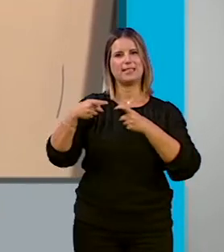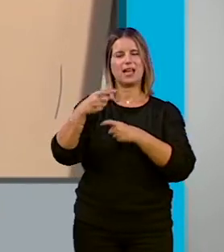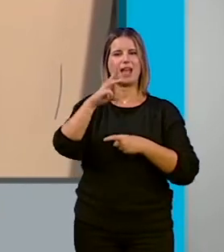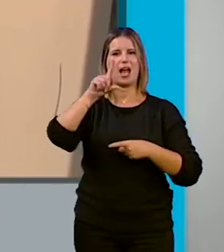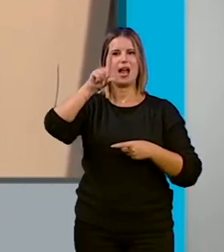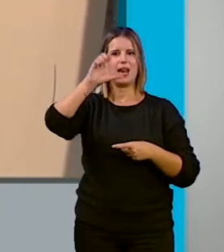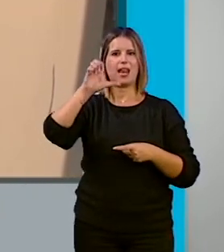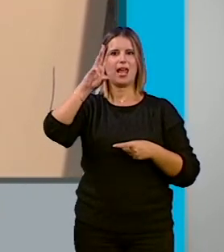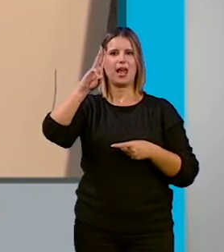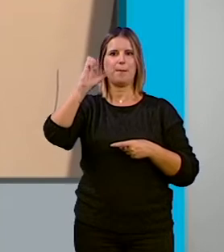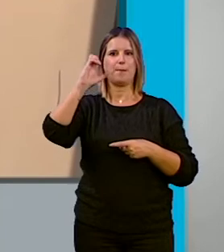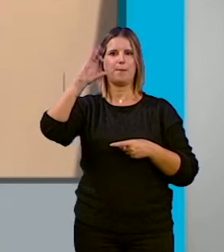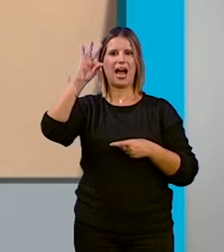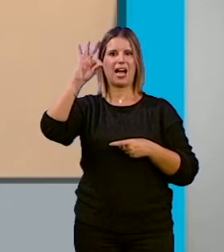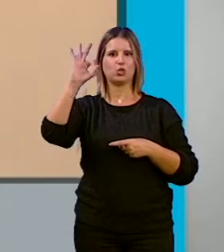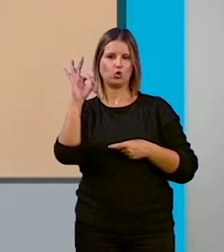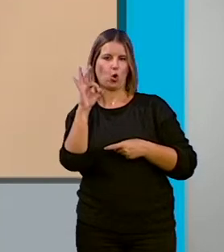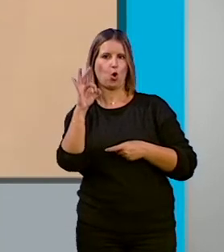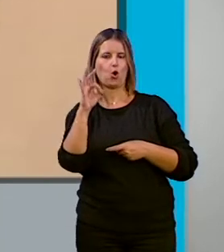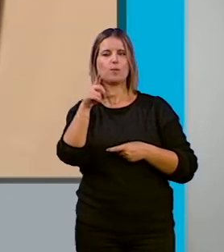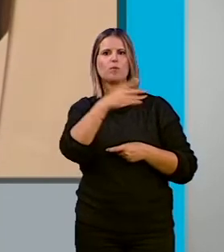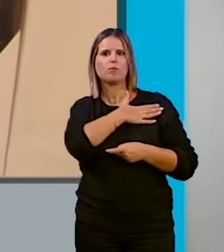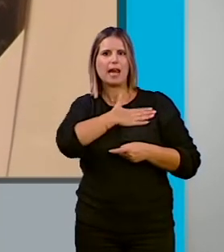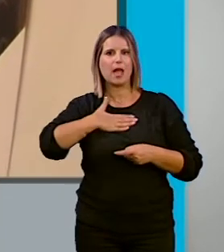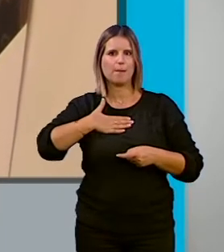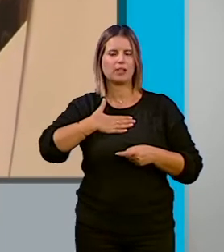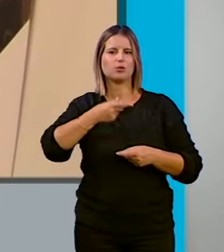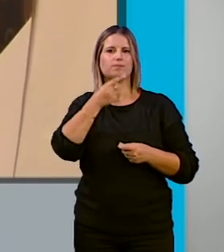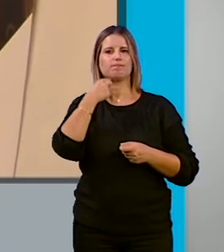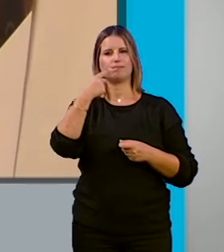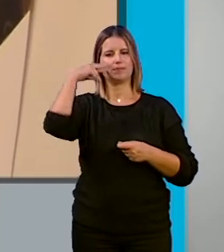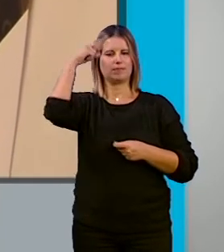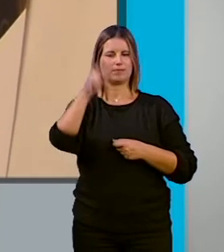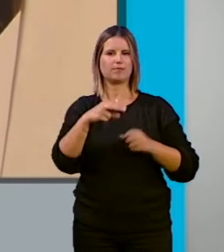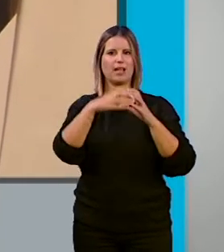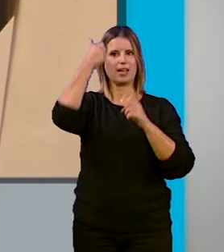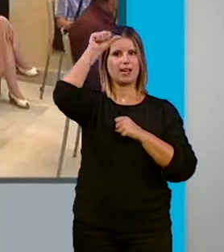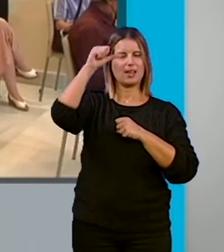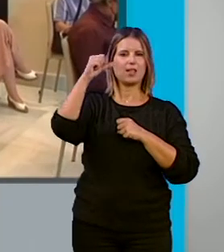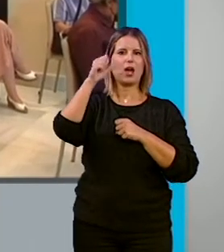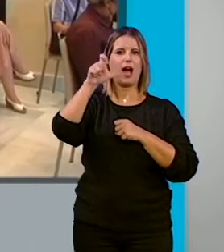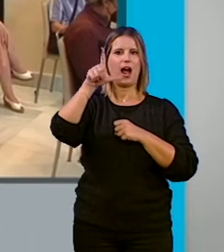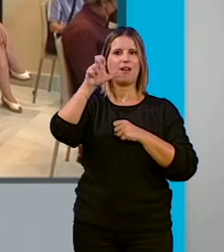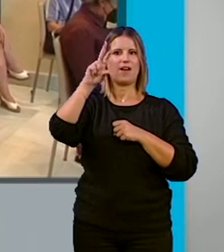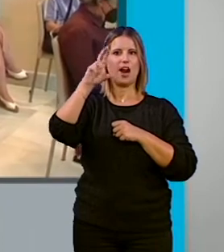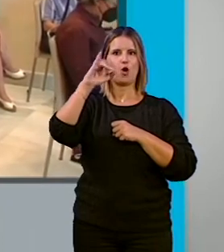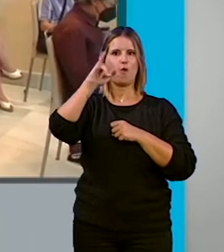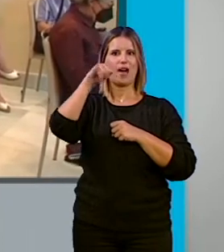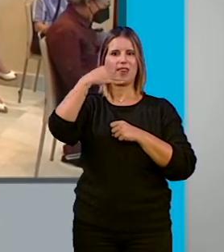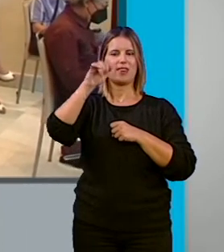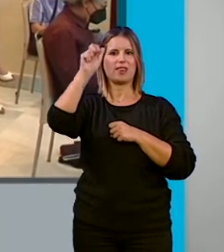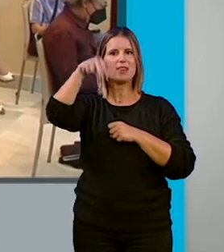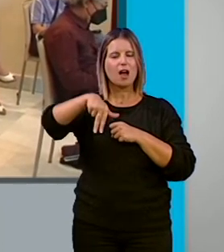conjunto de actividades, una celebración en la que se quiere reivindicar la figura de los granadinos Álvaro de Bazán o López de Figueroa, así como